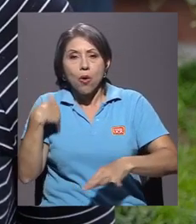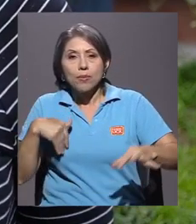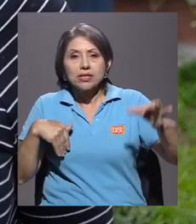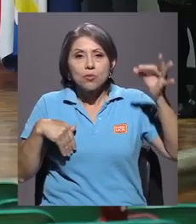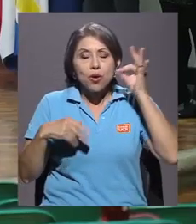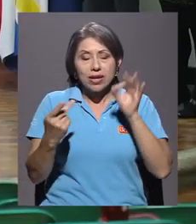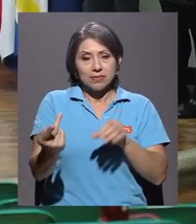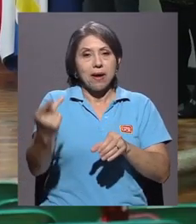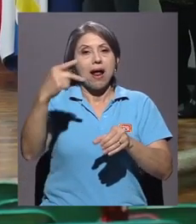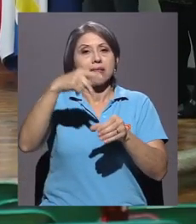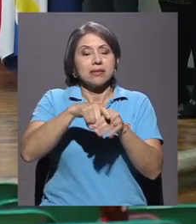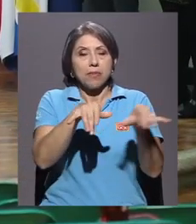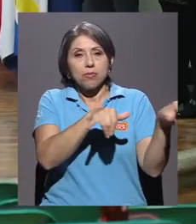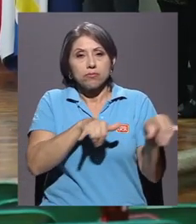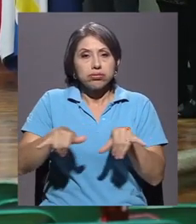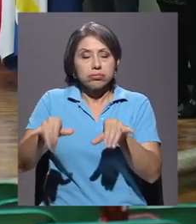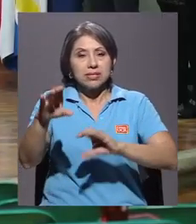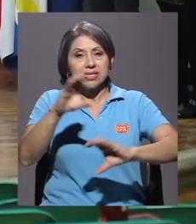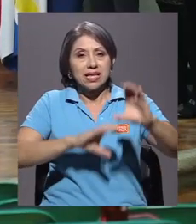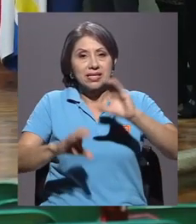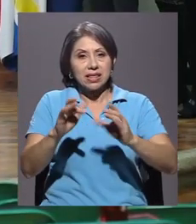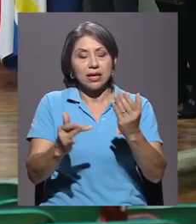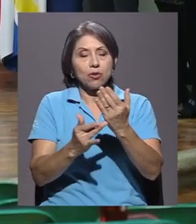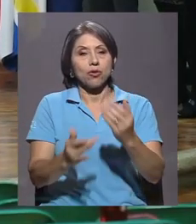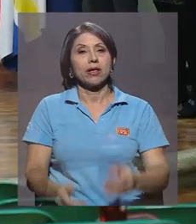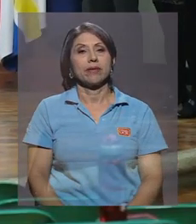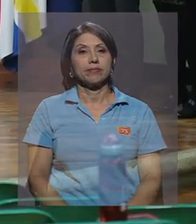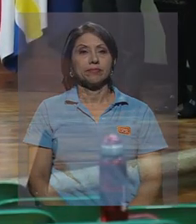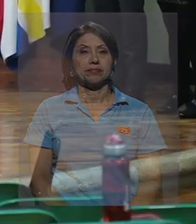participar en ciencia y tecnología. Gracias.